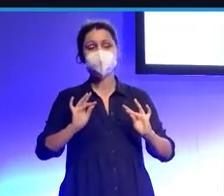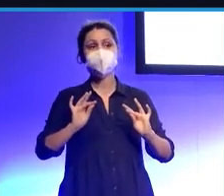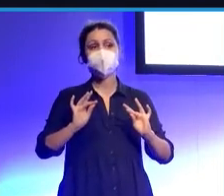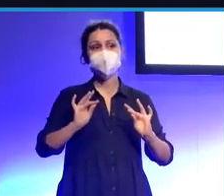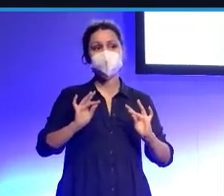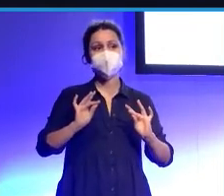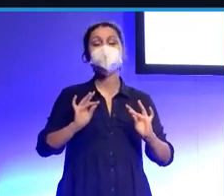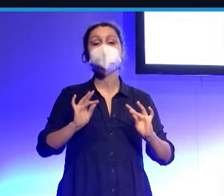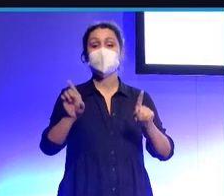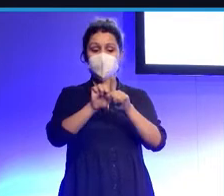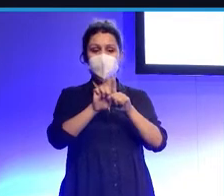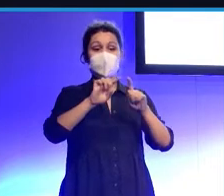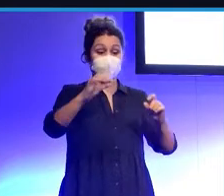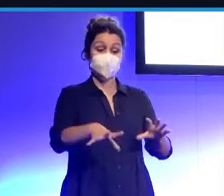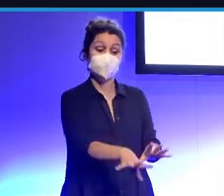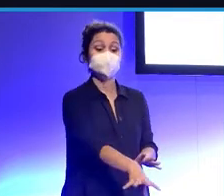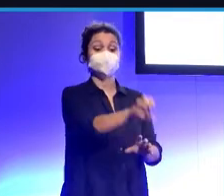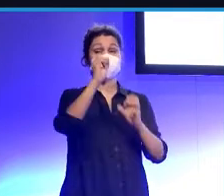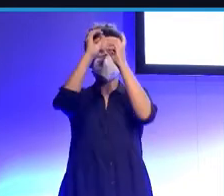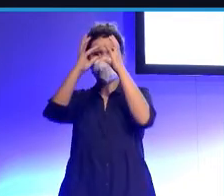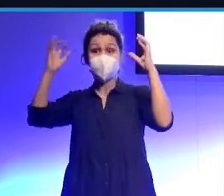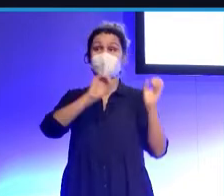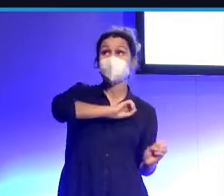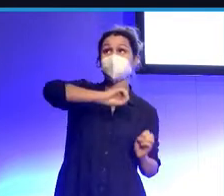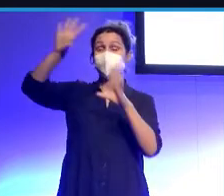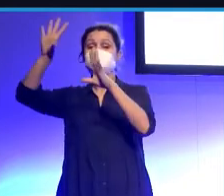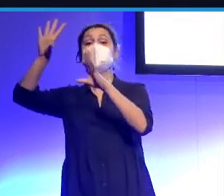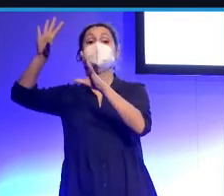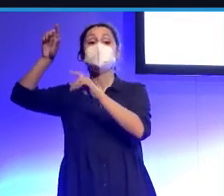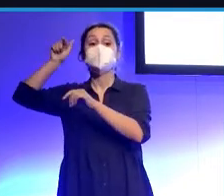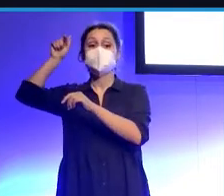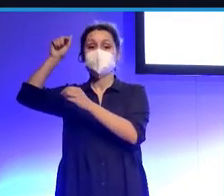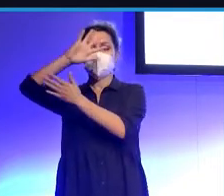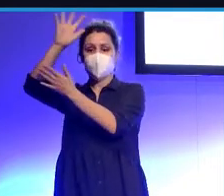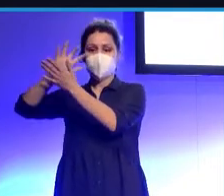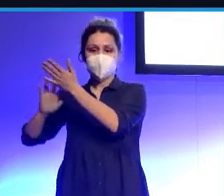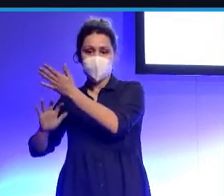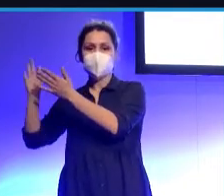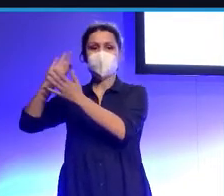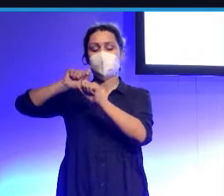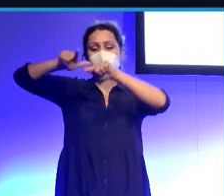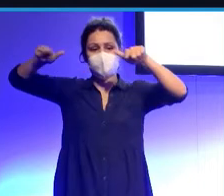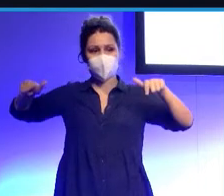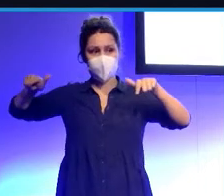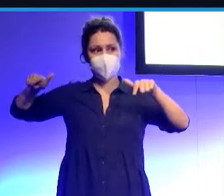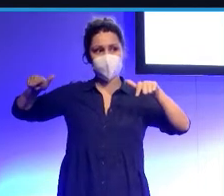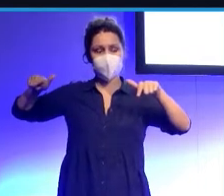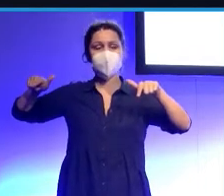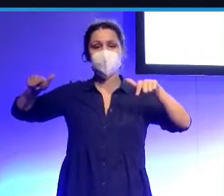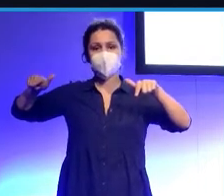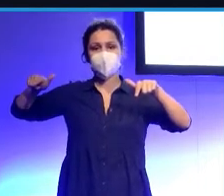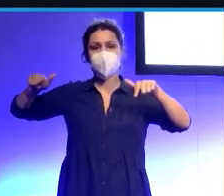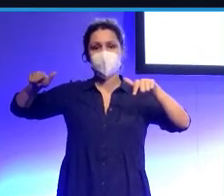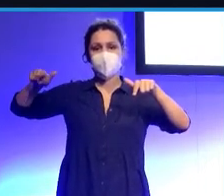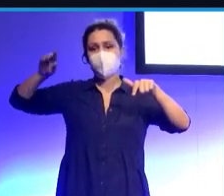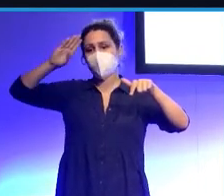nuestra nube y lo mostramos, pues, dándoles un informe o, bueno, nuestra plataforma que directamente ellos